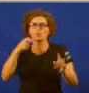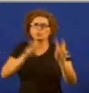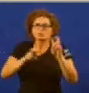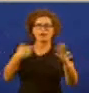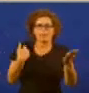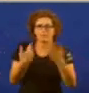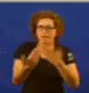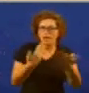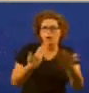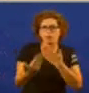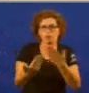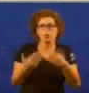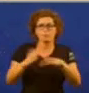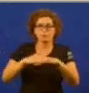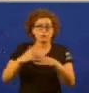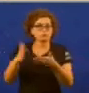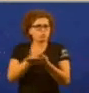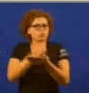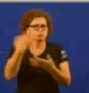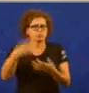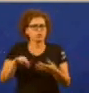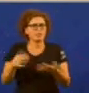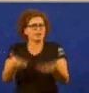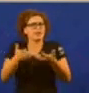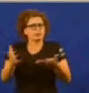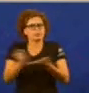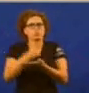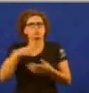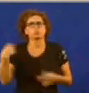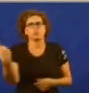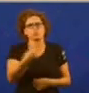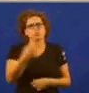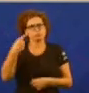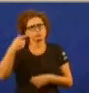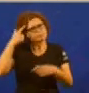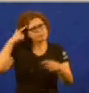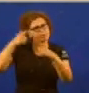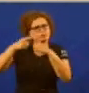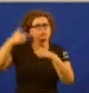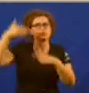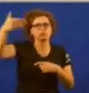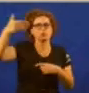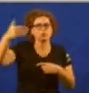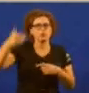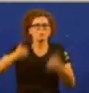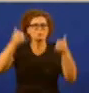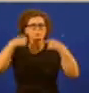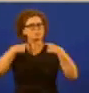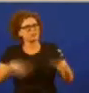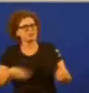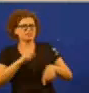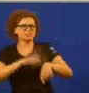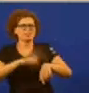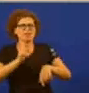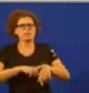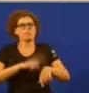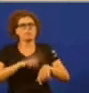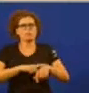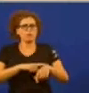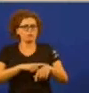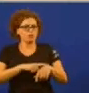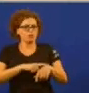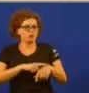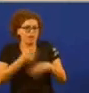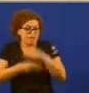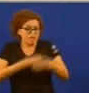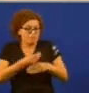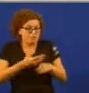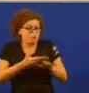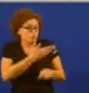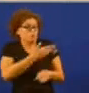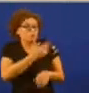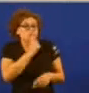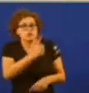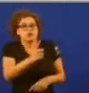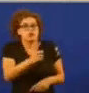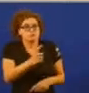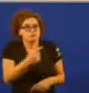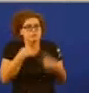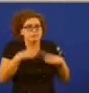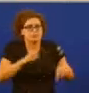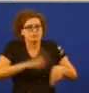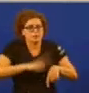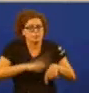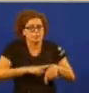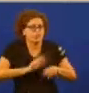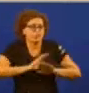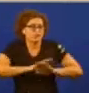diálogo para que puidamos gañar todos xuntos o futuro non perdamos non máis tempo como estivamos perdendo tempo neste último ano moitas